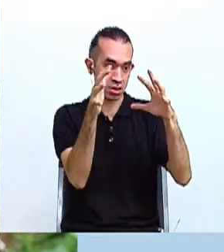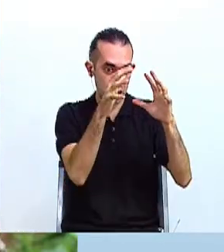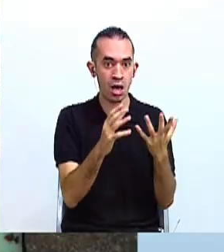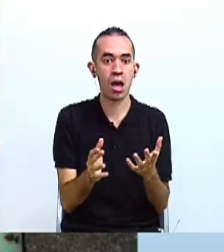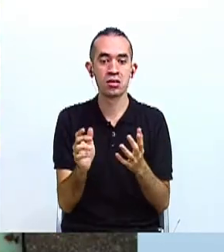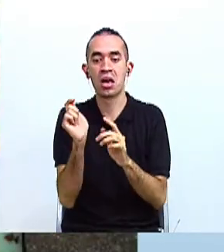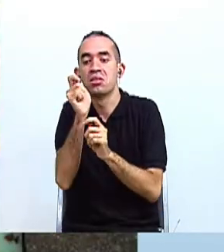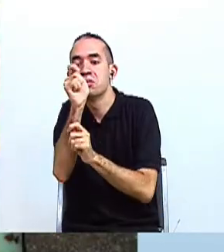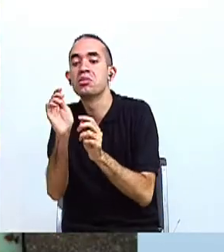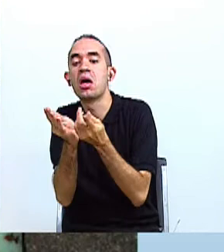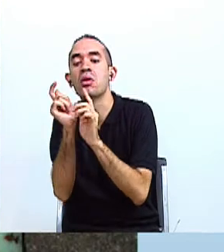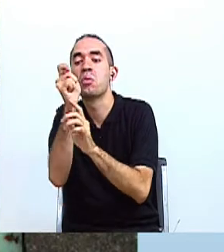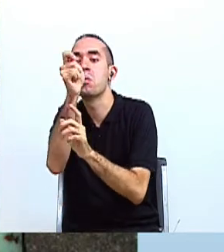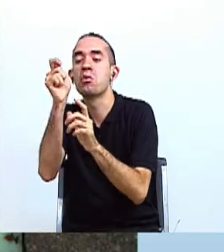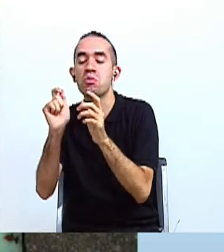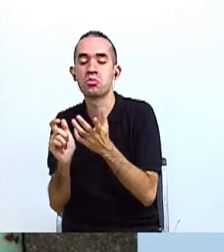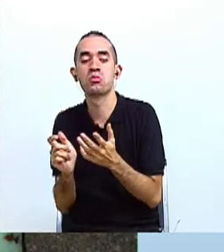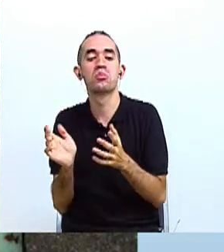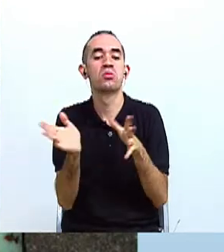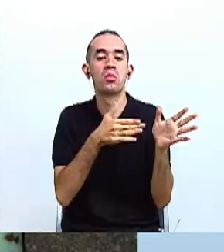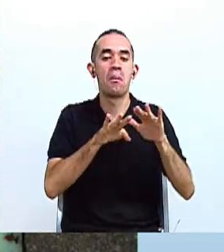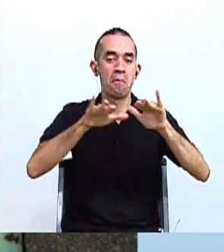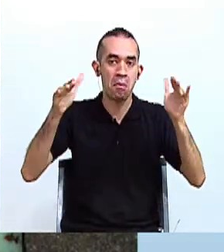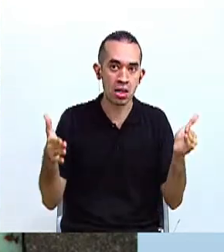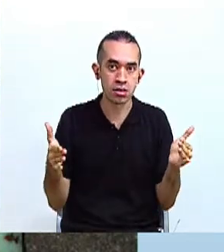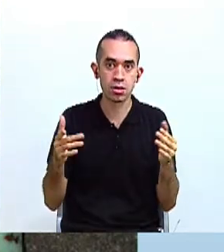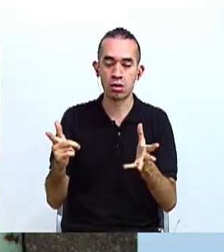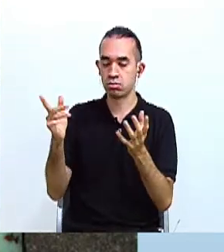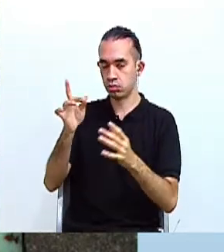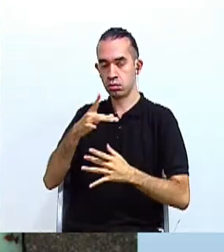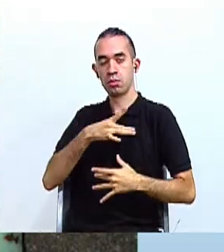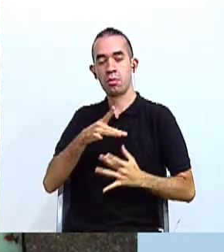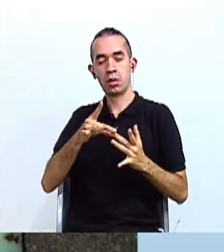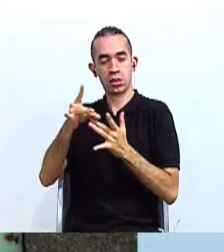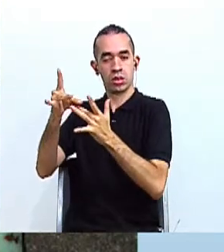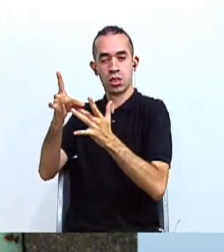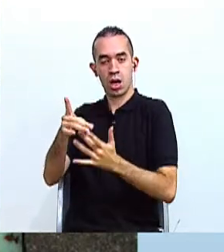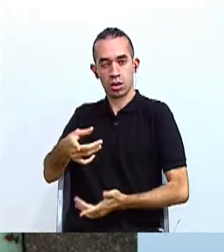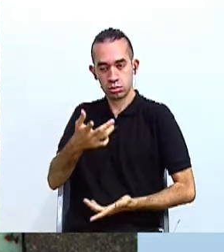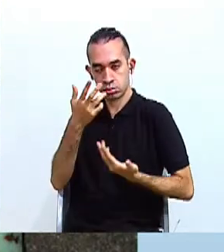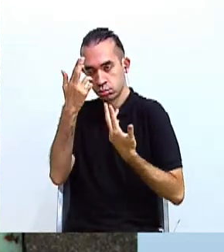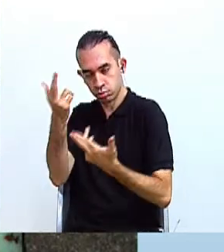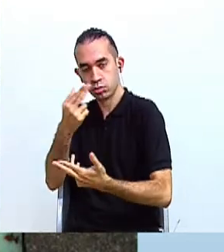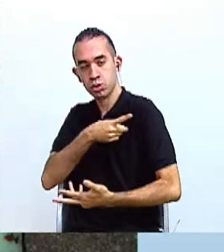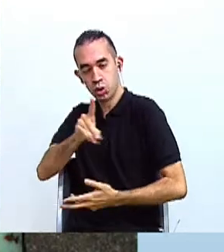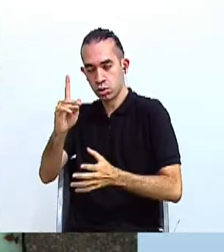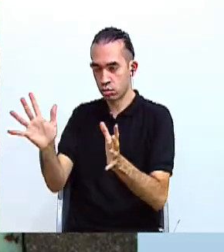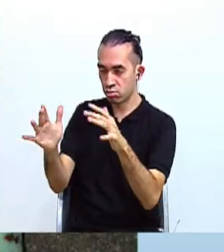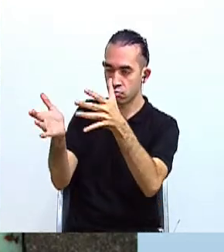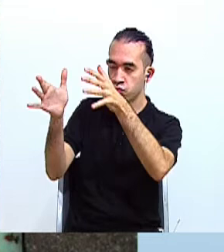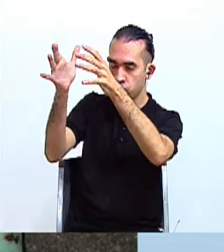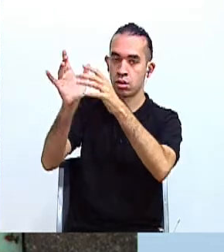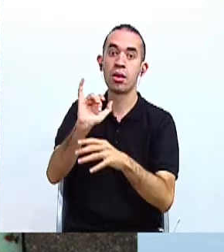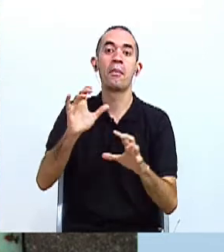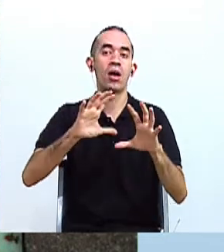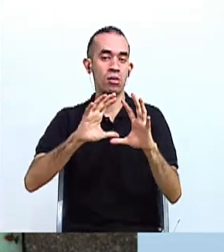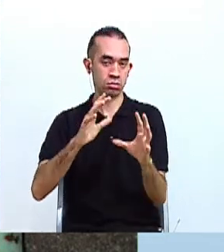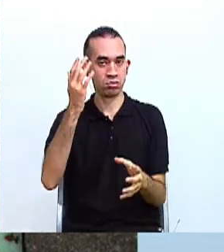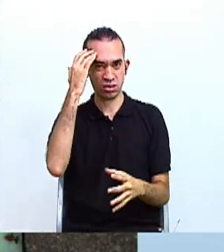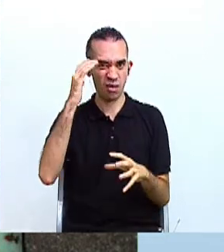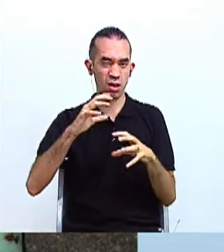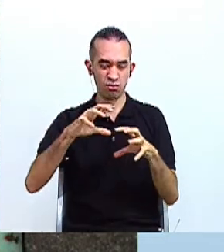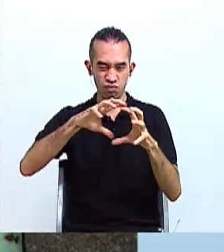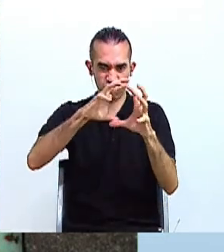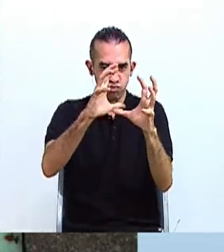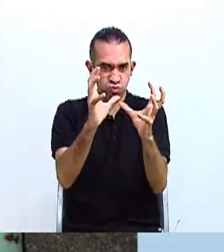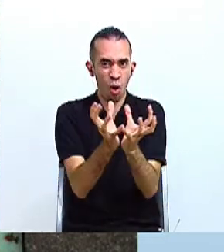mesas, altares, y, por supuesto, no podemos dejar de mencionar las famosas esferas de piedra. Bien, otro material que